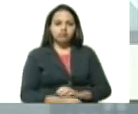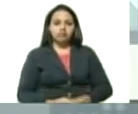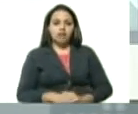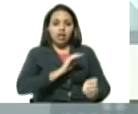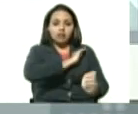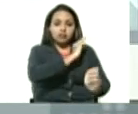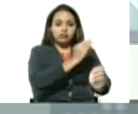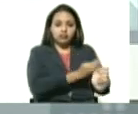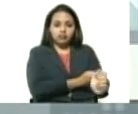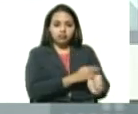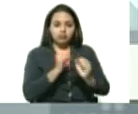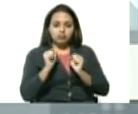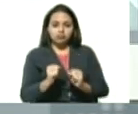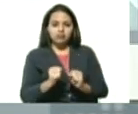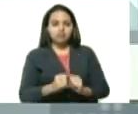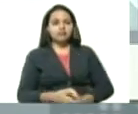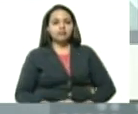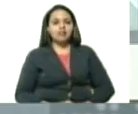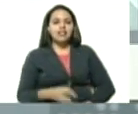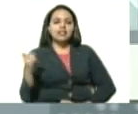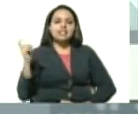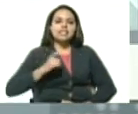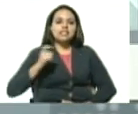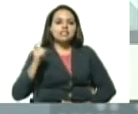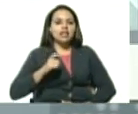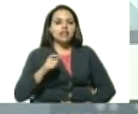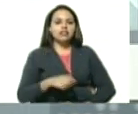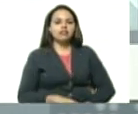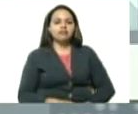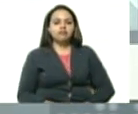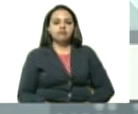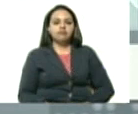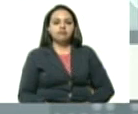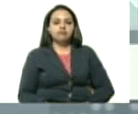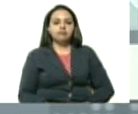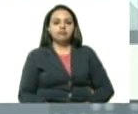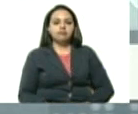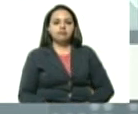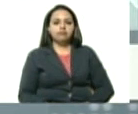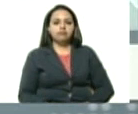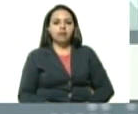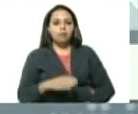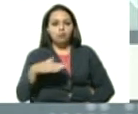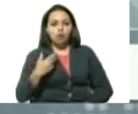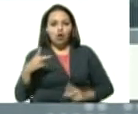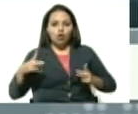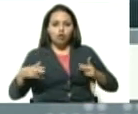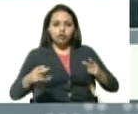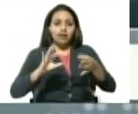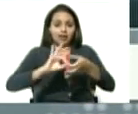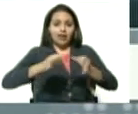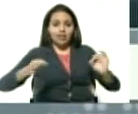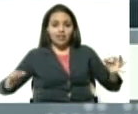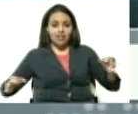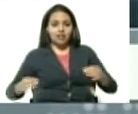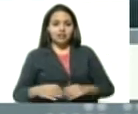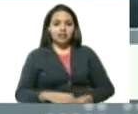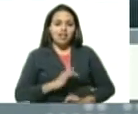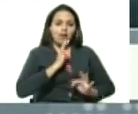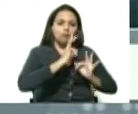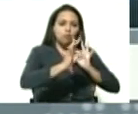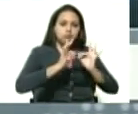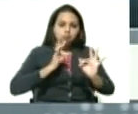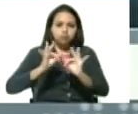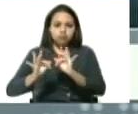estricta, radical, necesaria para cortar las cadenas de transmisión